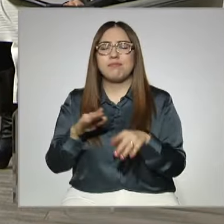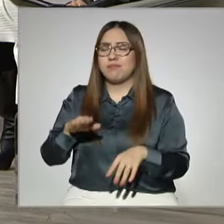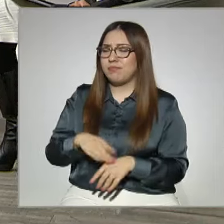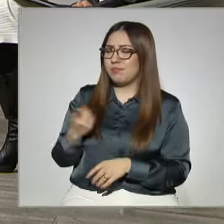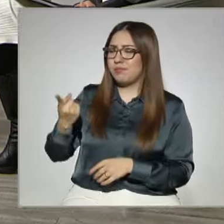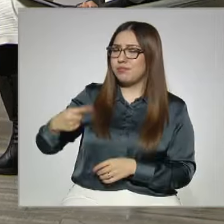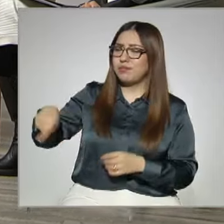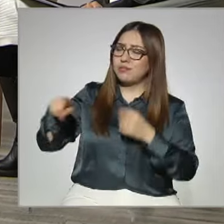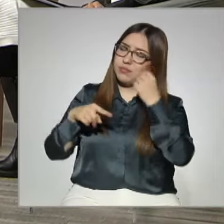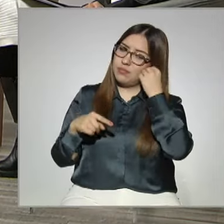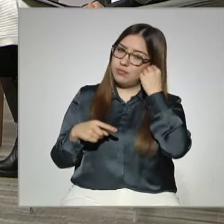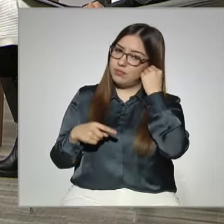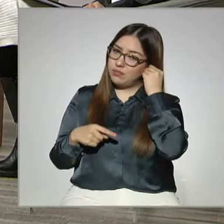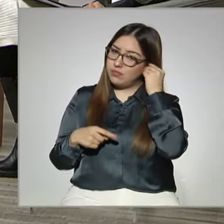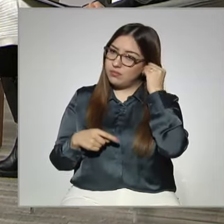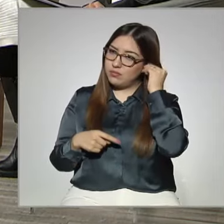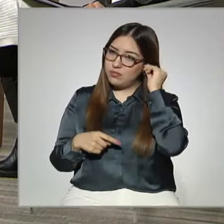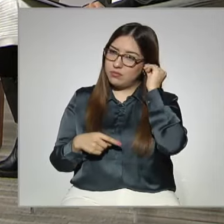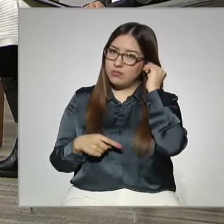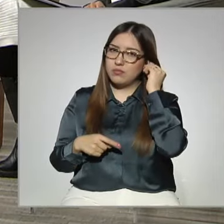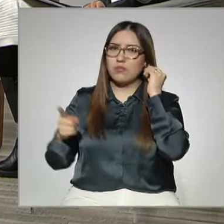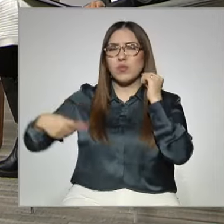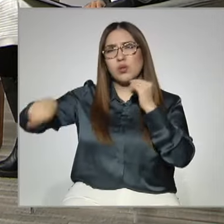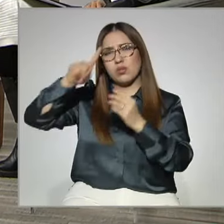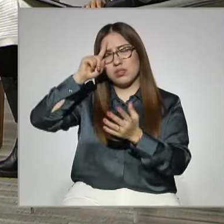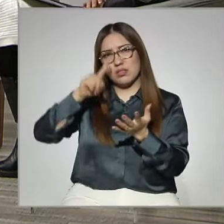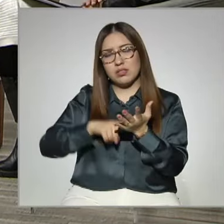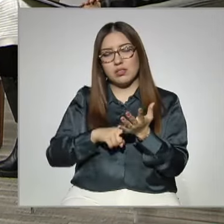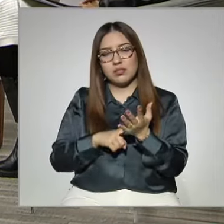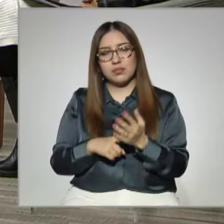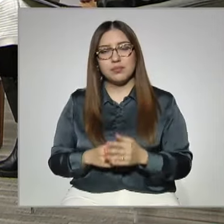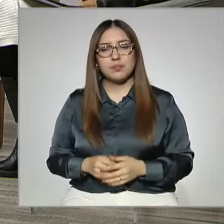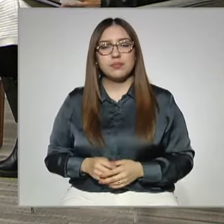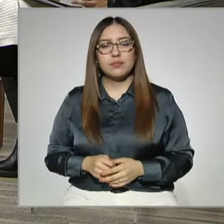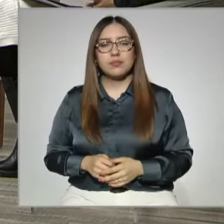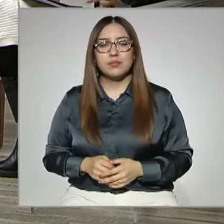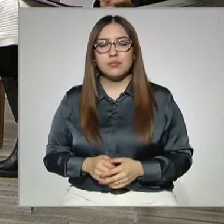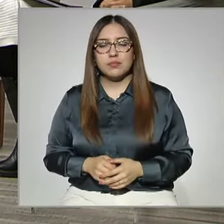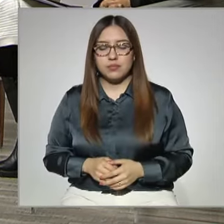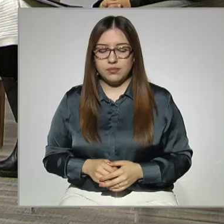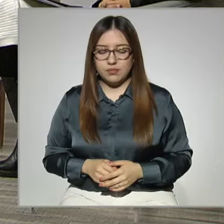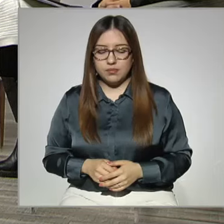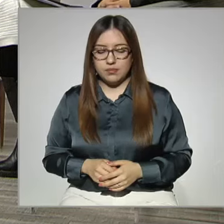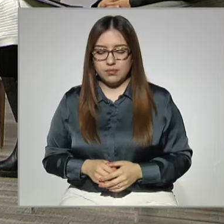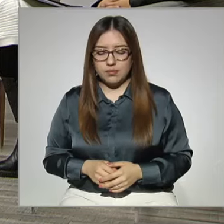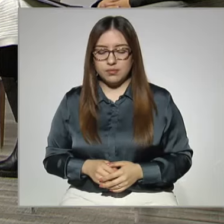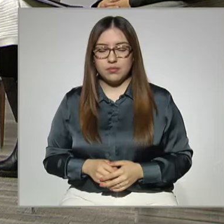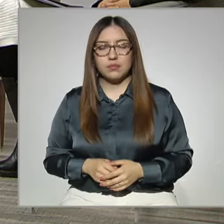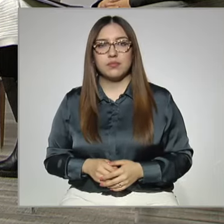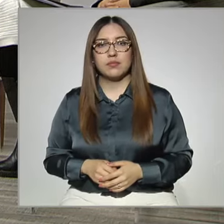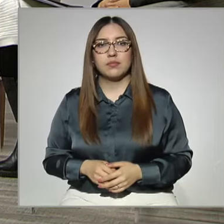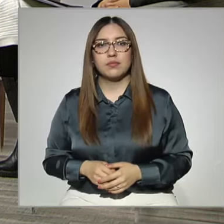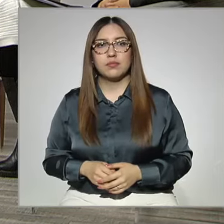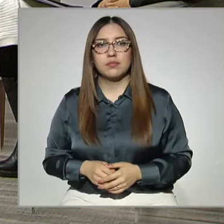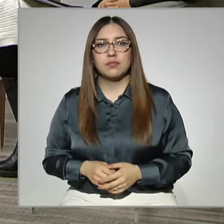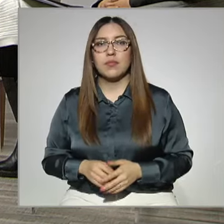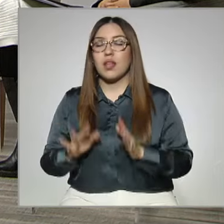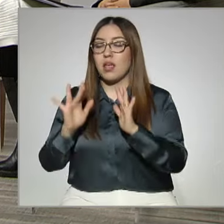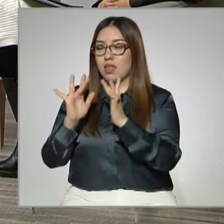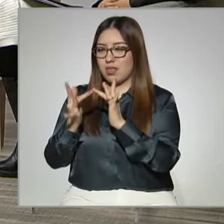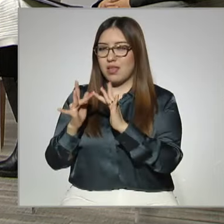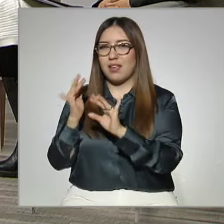es importante que pues ninguna persona, que por las razones que ya nos han expresado en las redes,